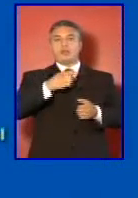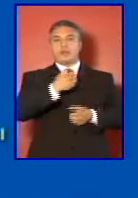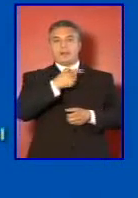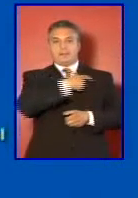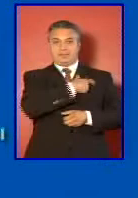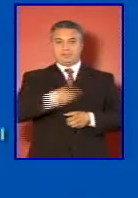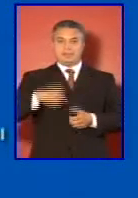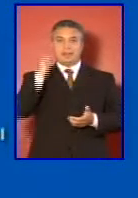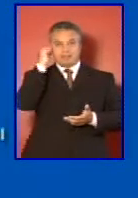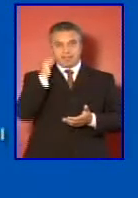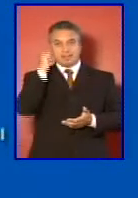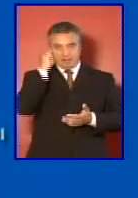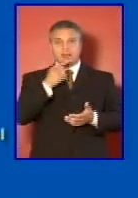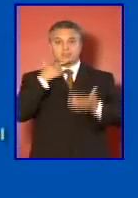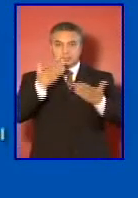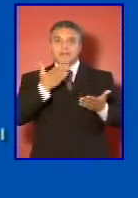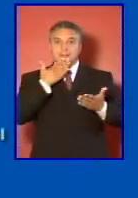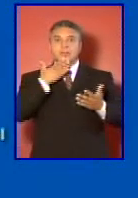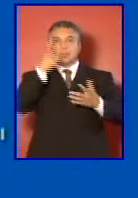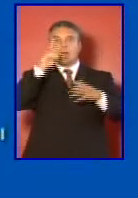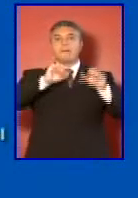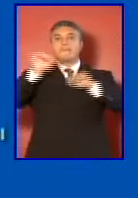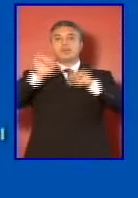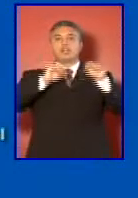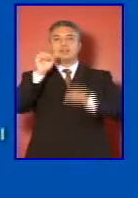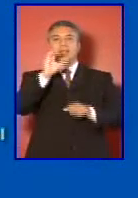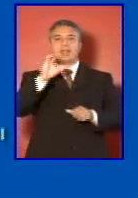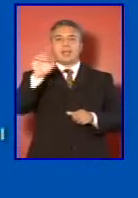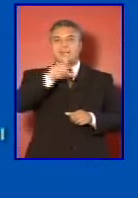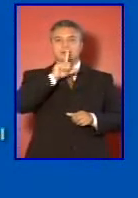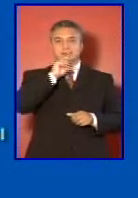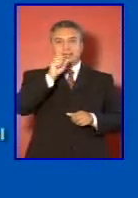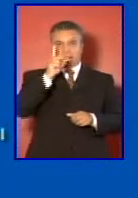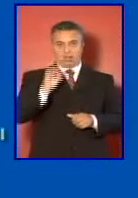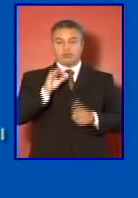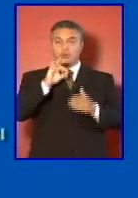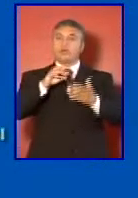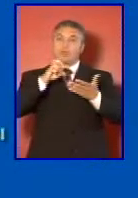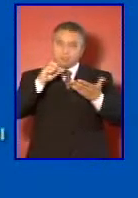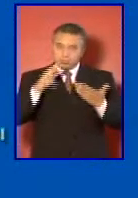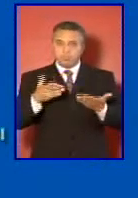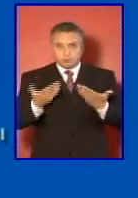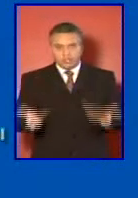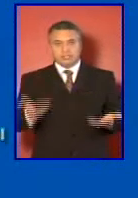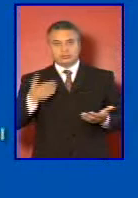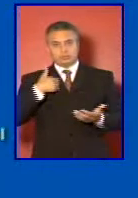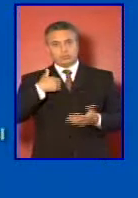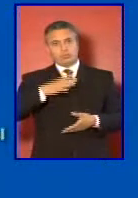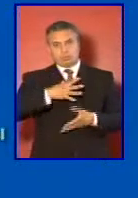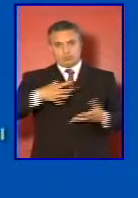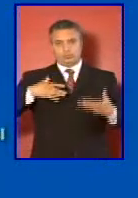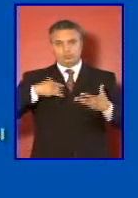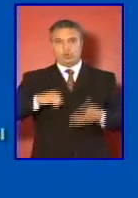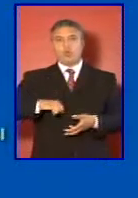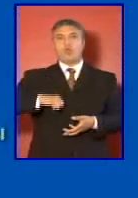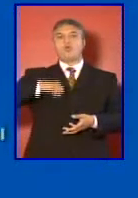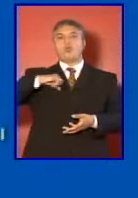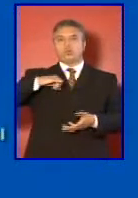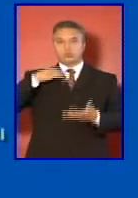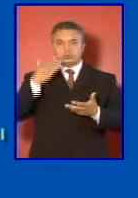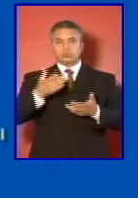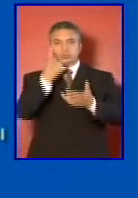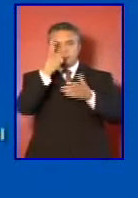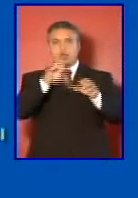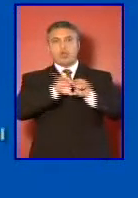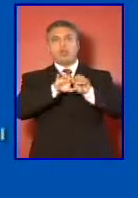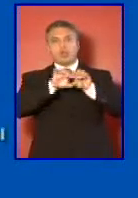una política de Estado. Y por eso, con orgullo y con un